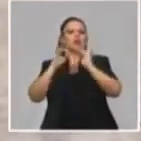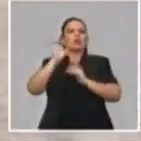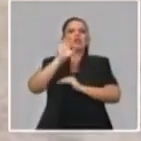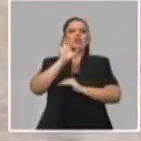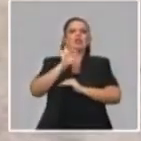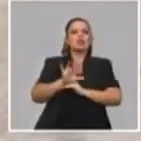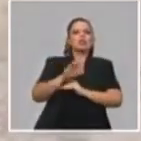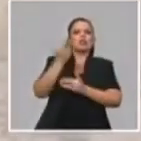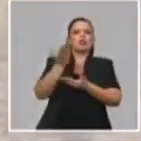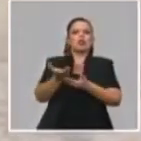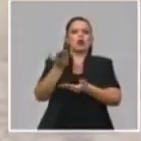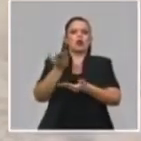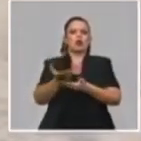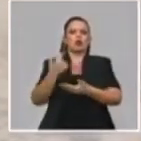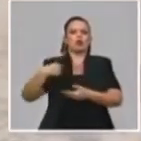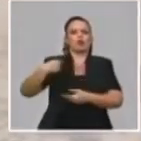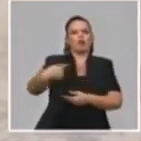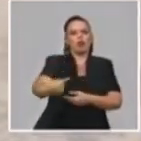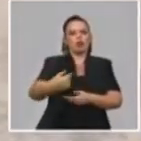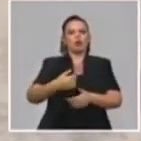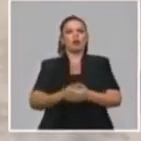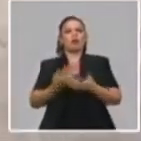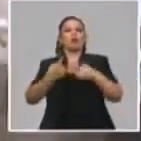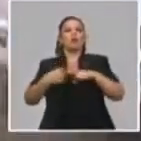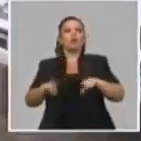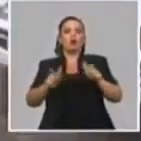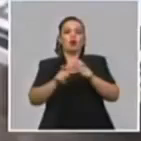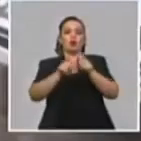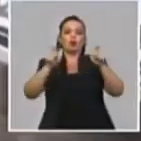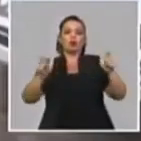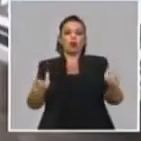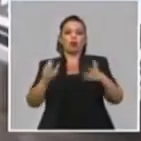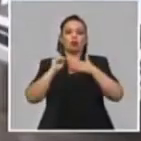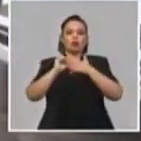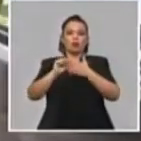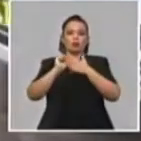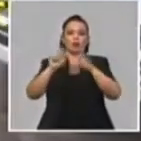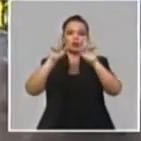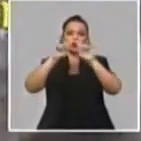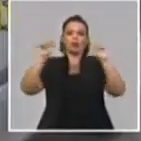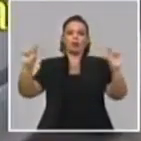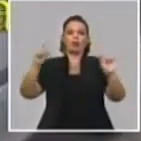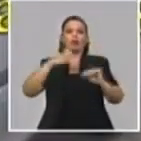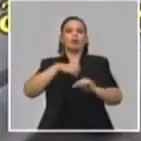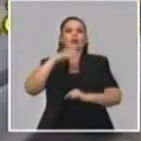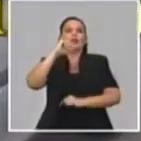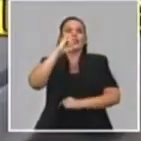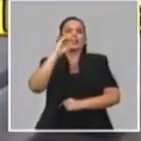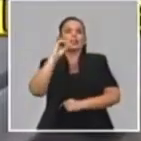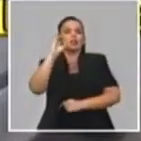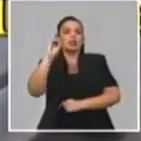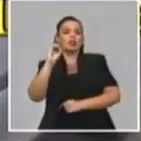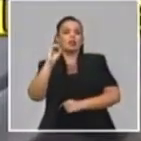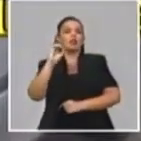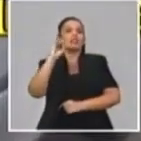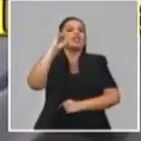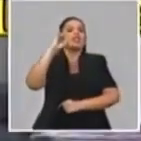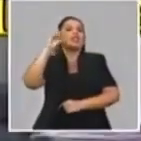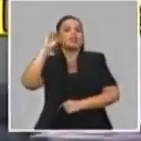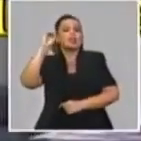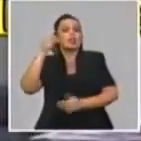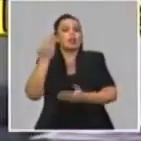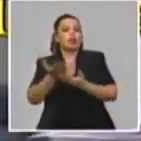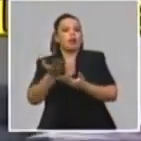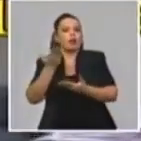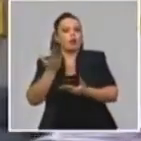diarios. Con la ampliación del servicio en el país comenzamos a promediar entre 600 y 700 órdenes diarias,